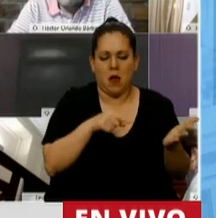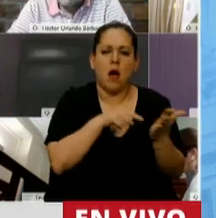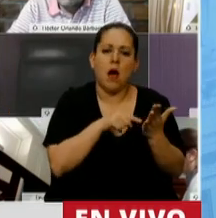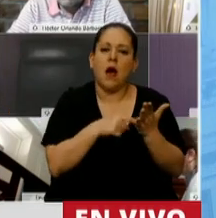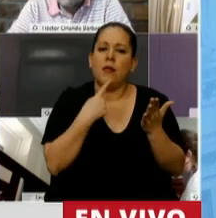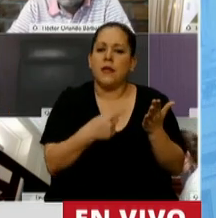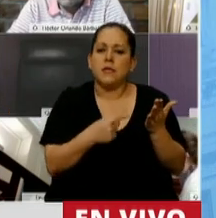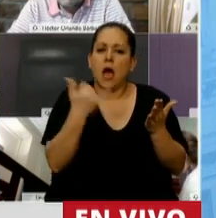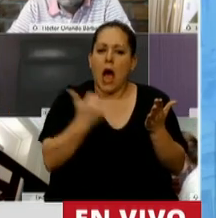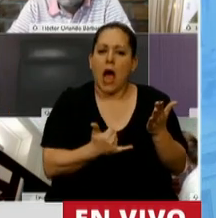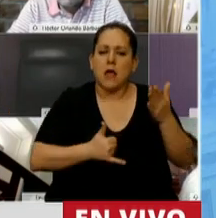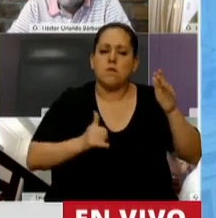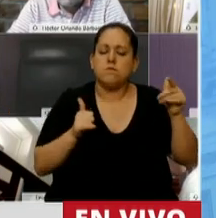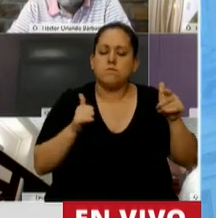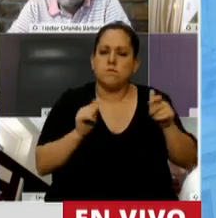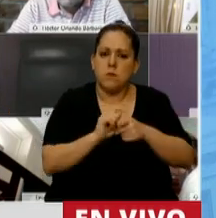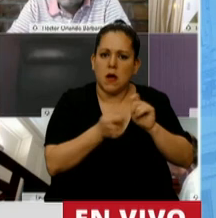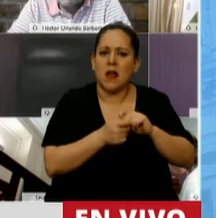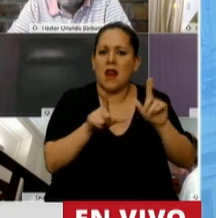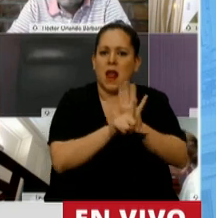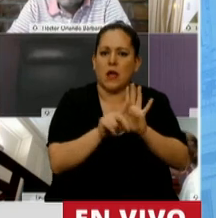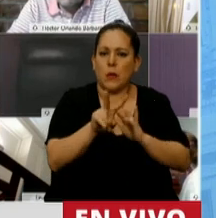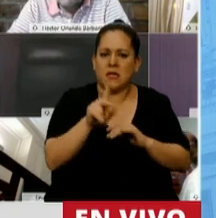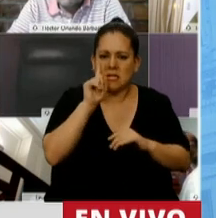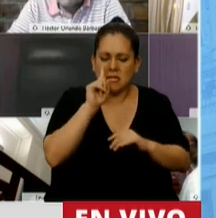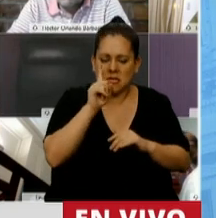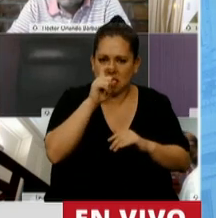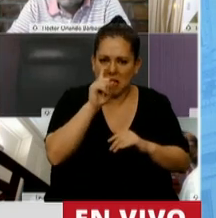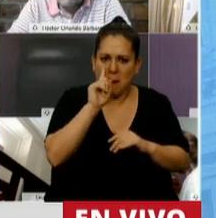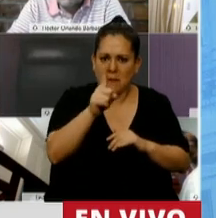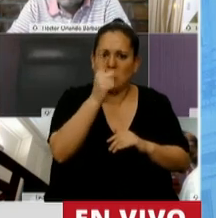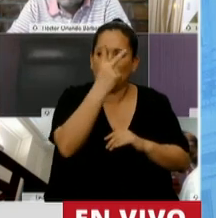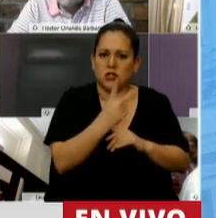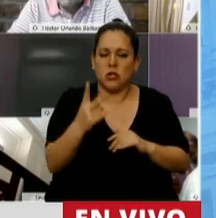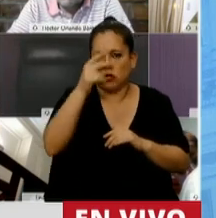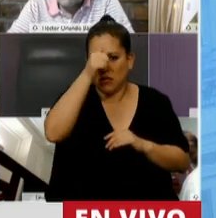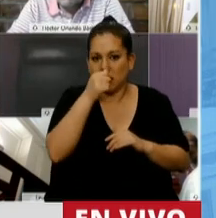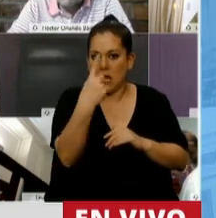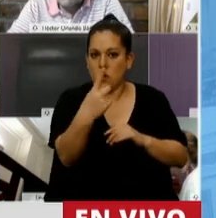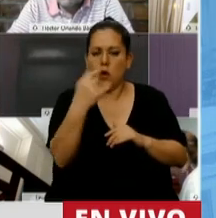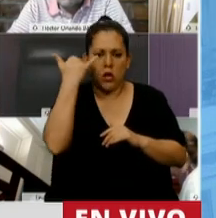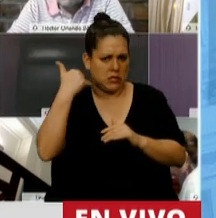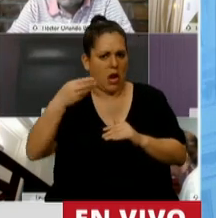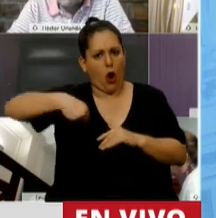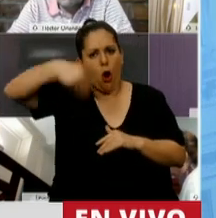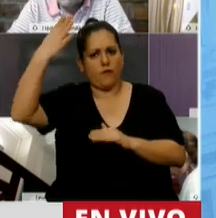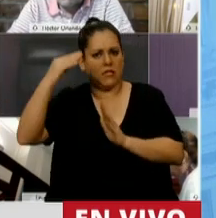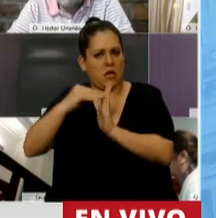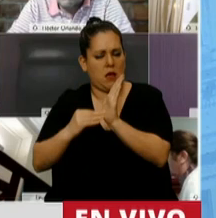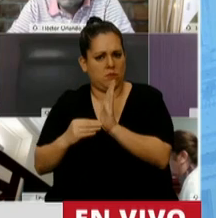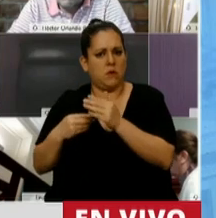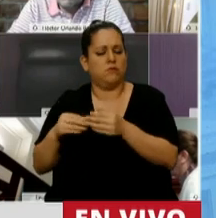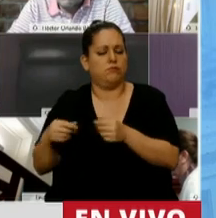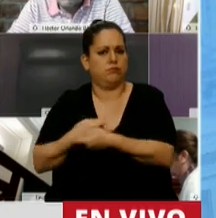se está modificando la ley 27.561 que ha sido publicada en el boletín oficial el 13 de